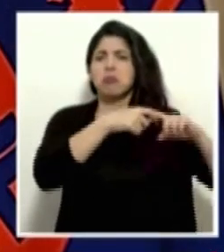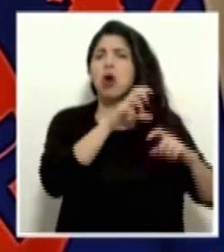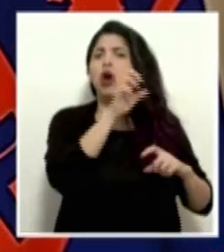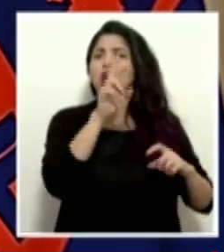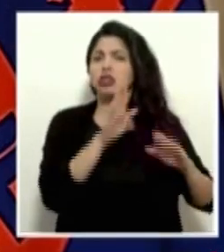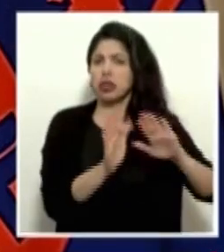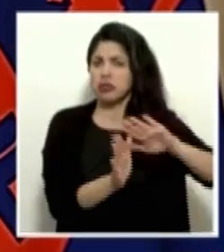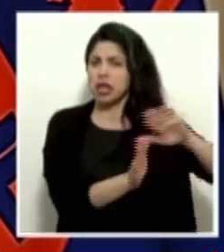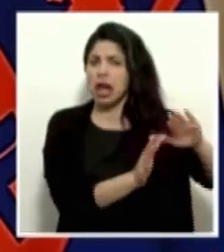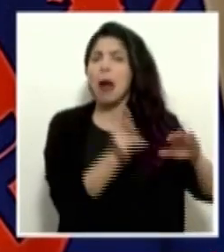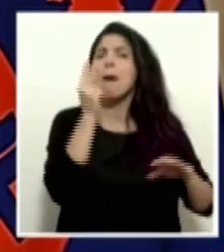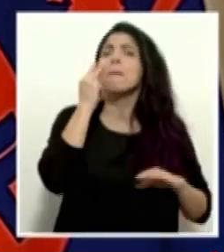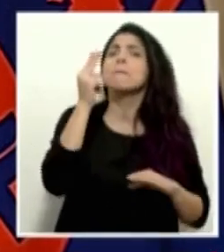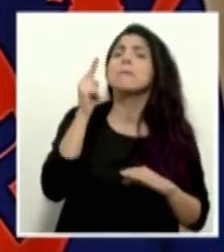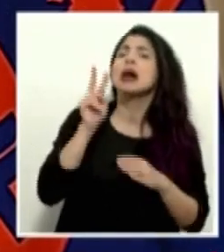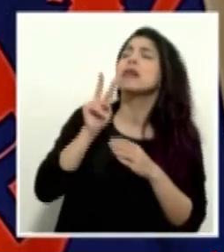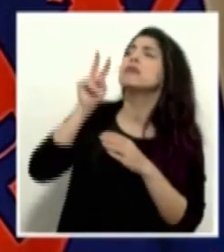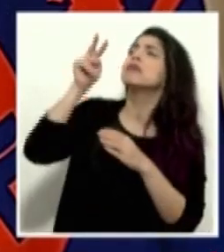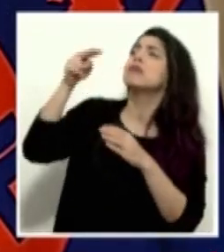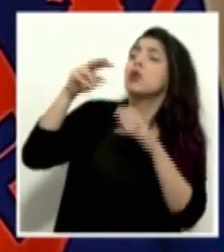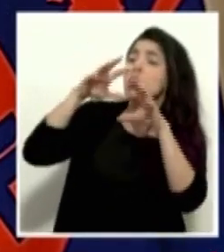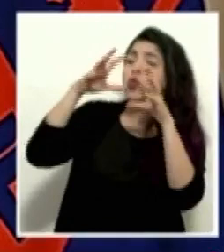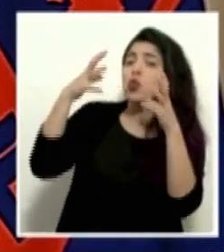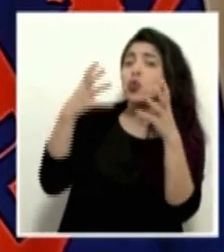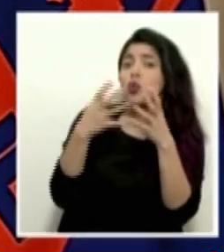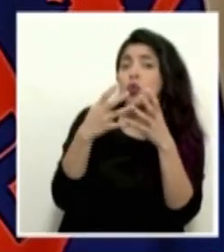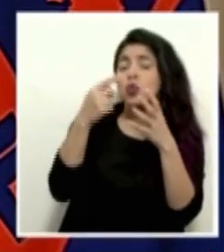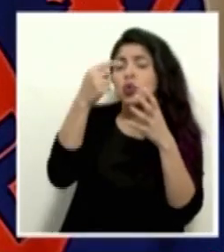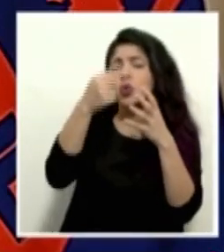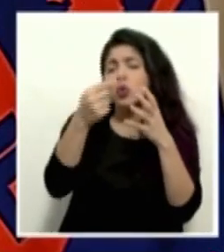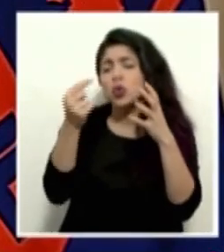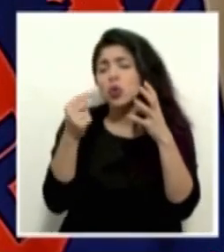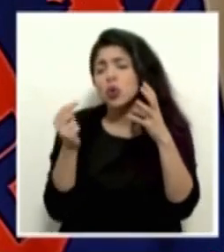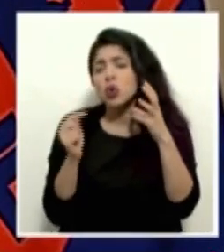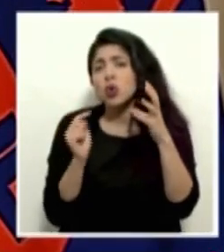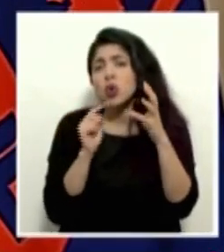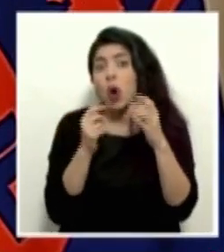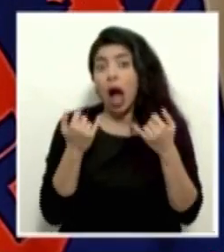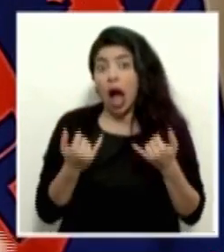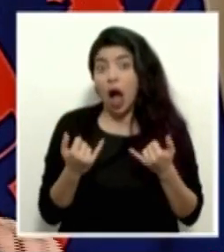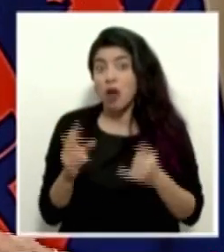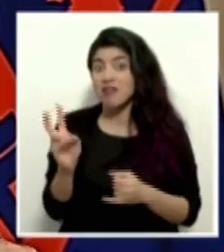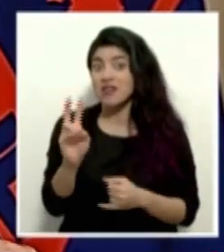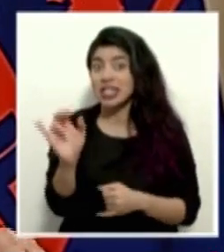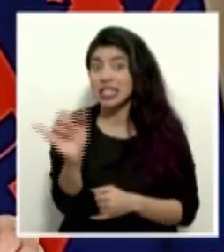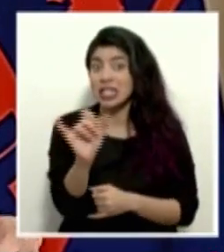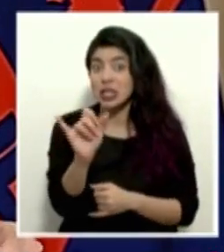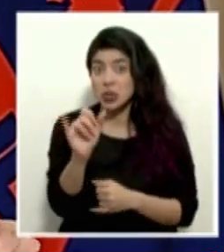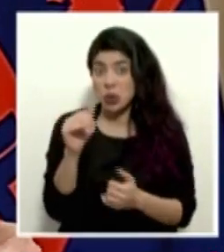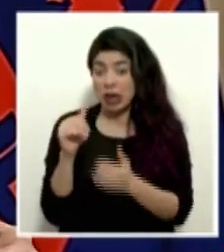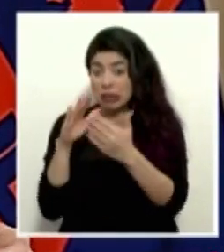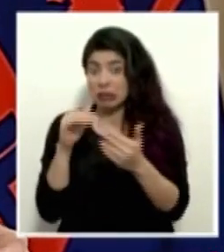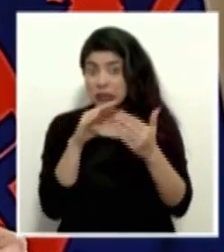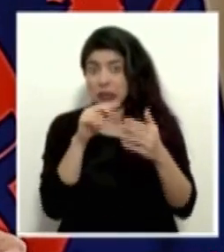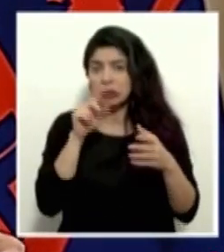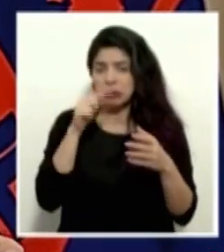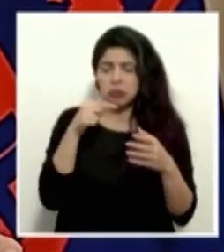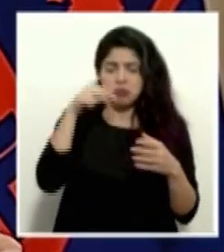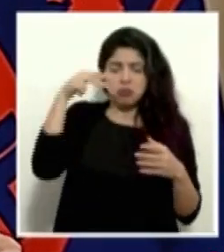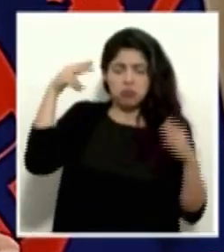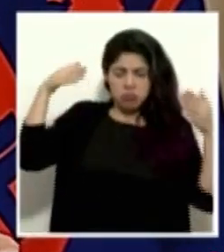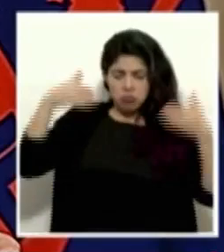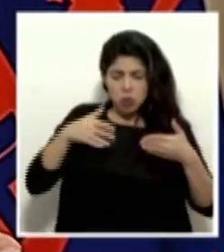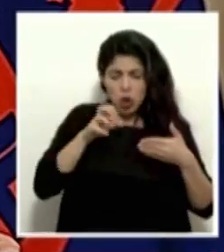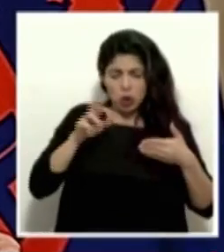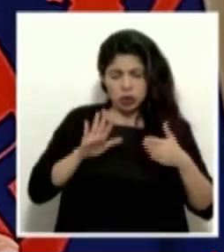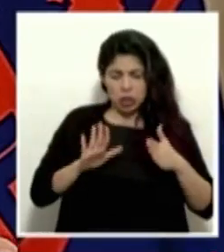hacia afuera, hacia los otros países del mundo que están enfrentando exactamente el mismo virus. Hace un par de meses